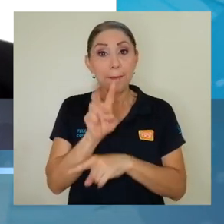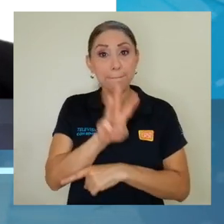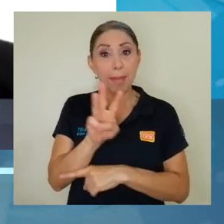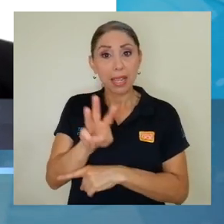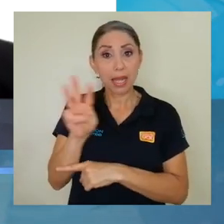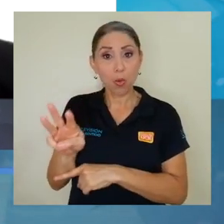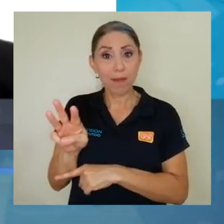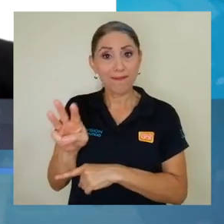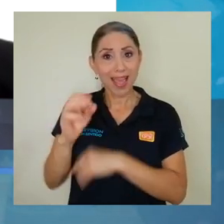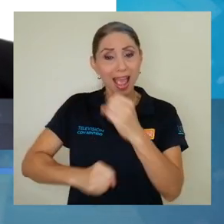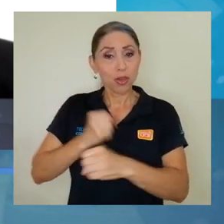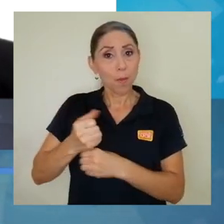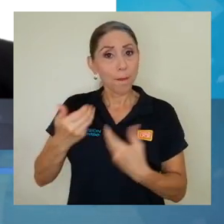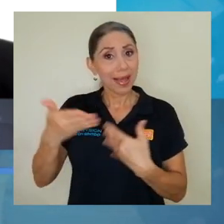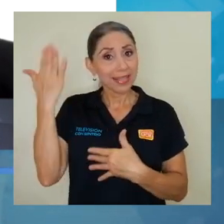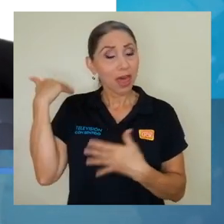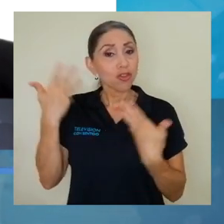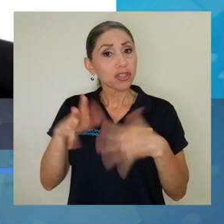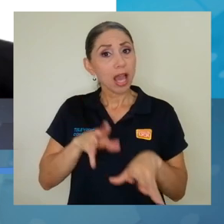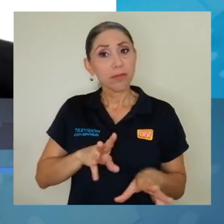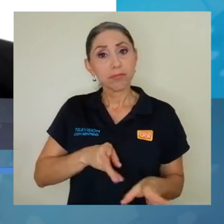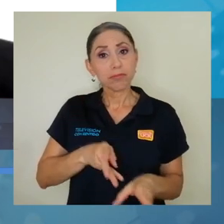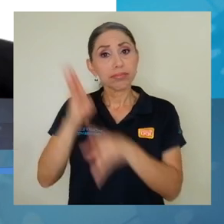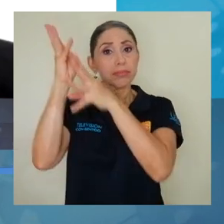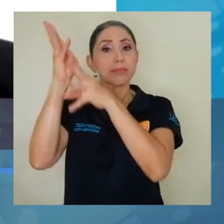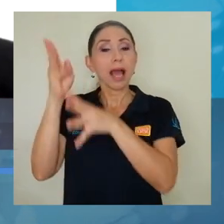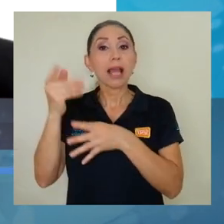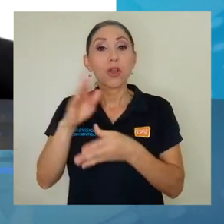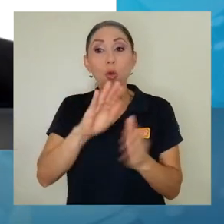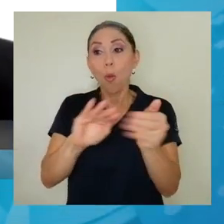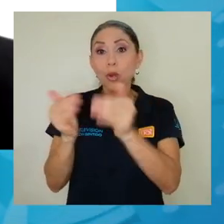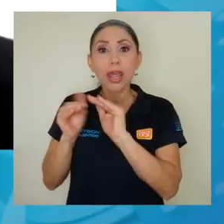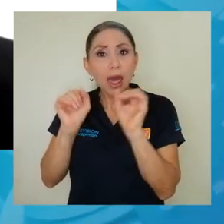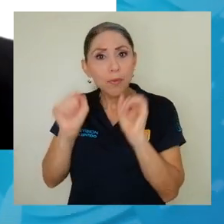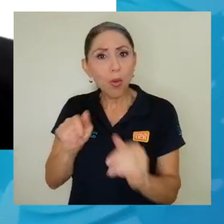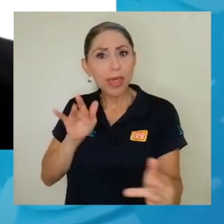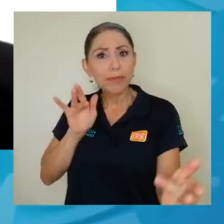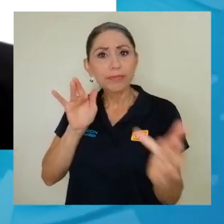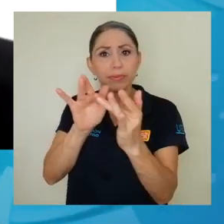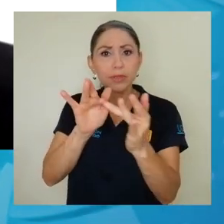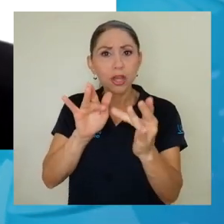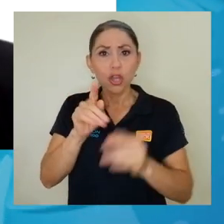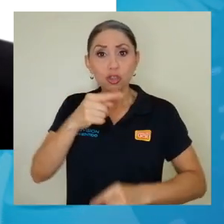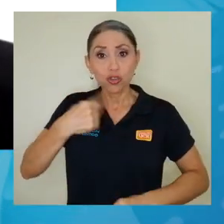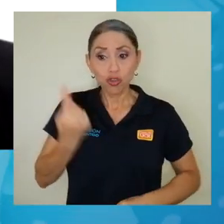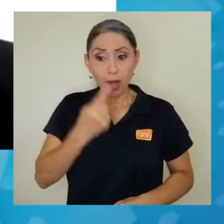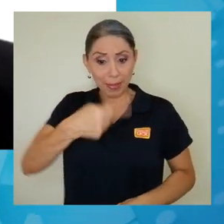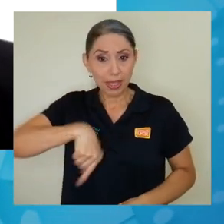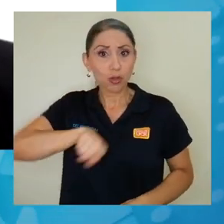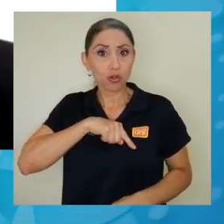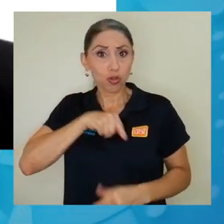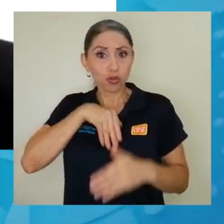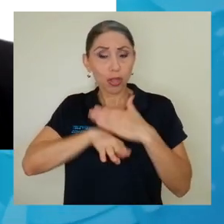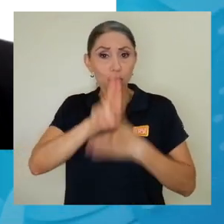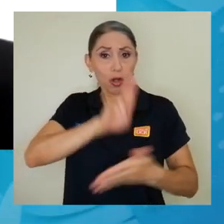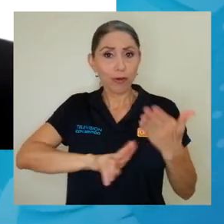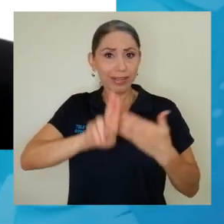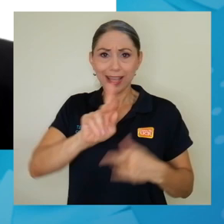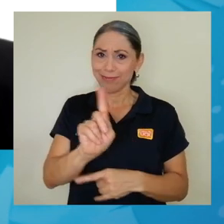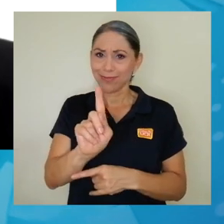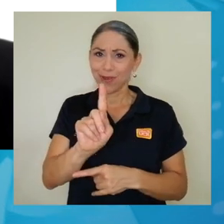espacio en donde la comunidad accede a la información, no solamente la nuestra, sino también la población externa a la universidad.